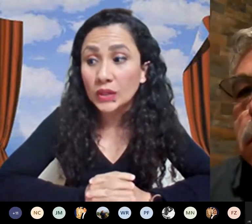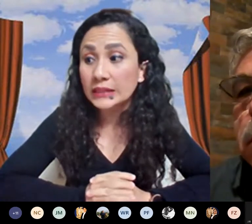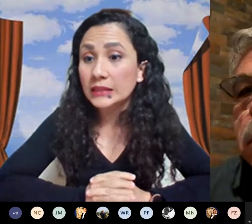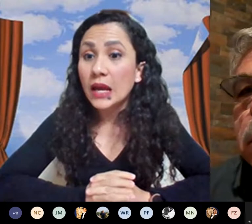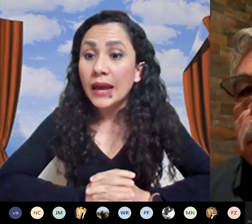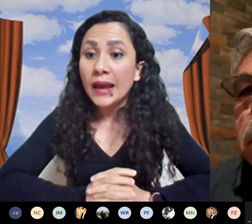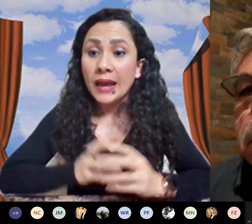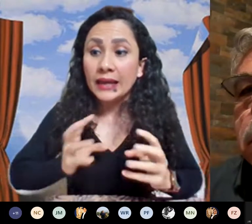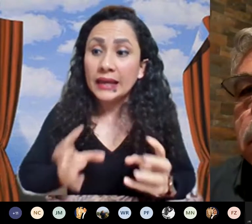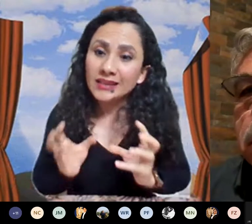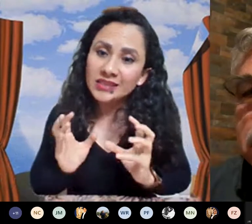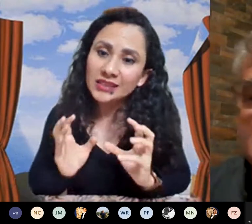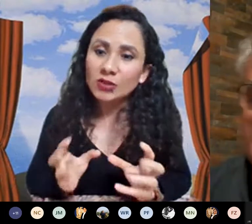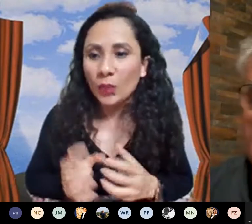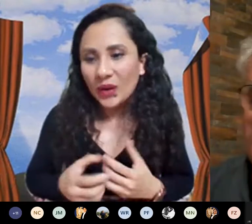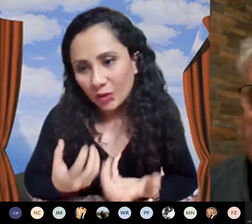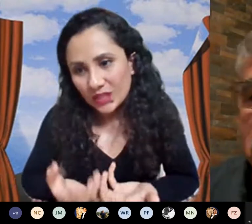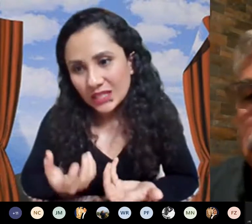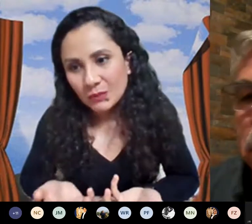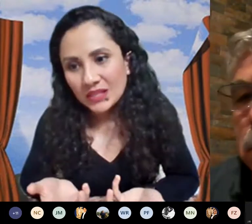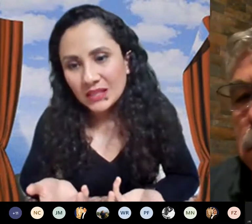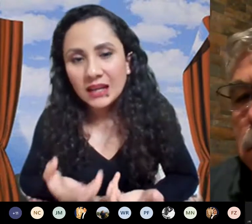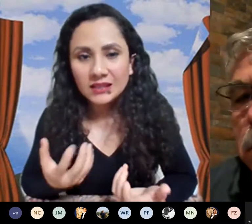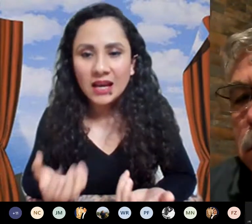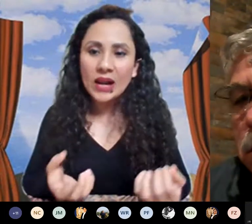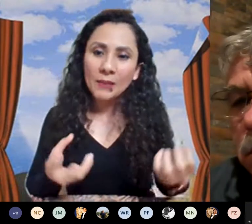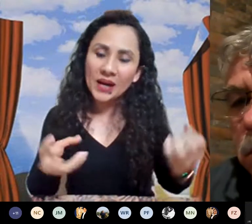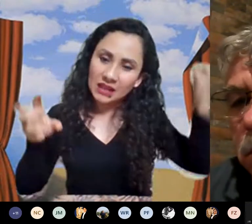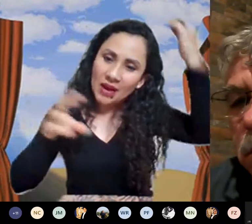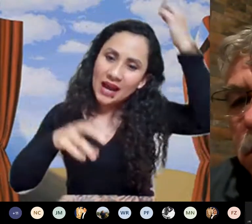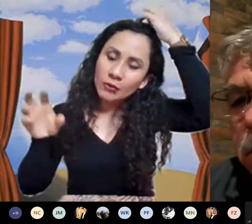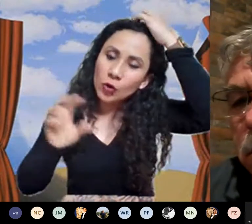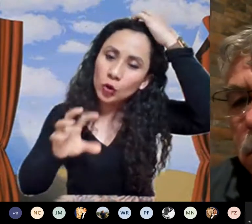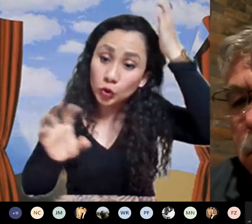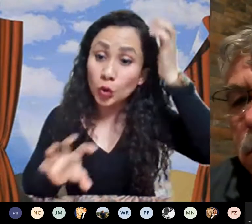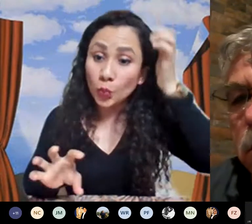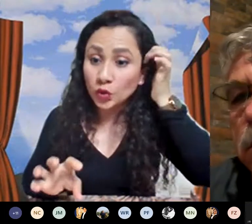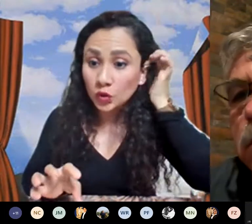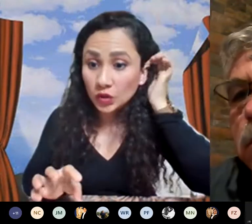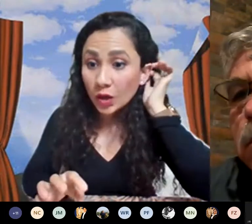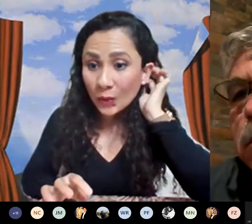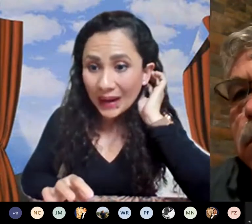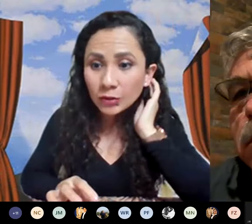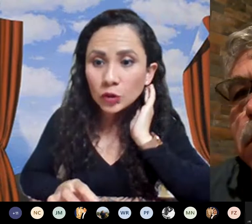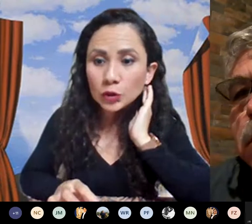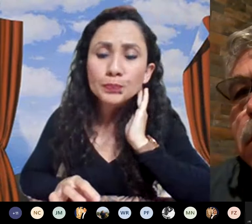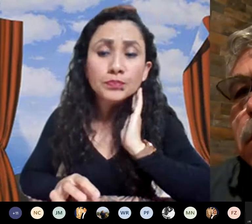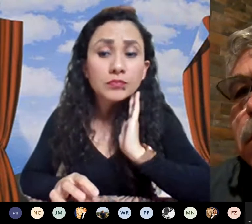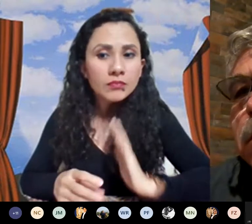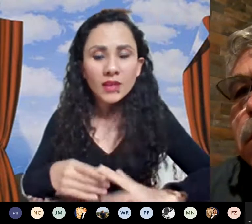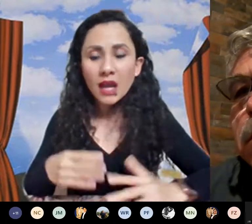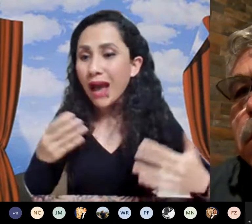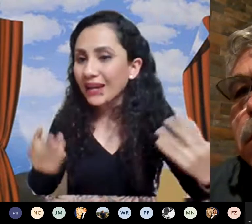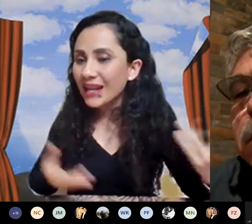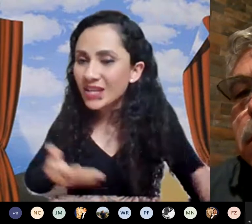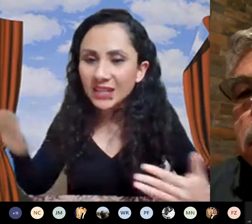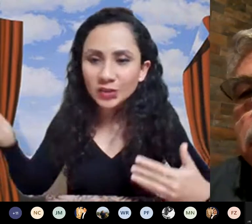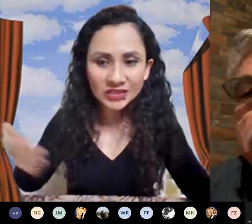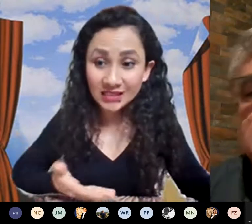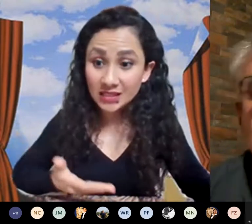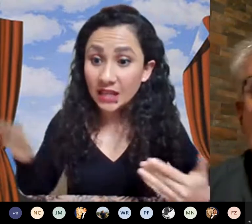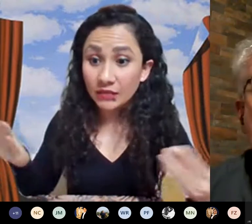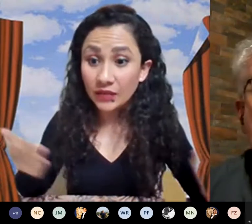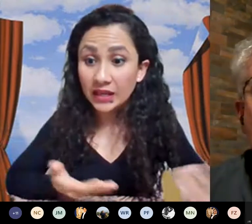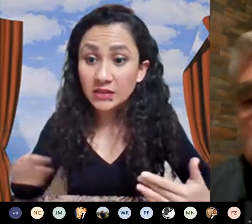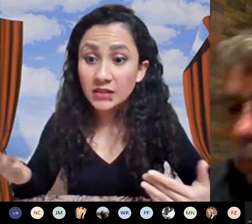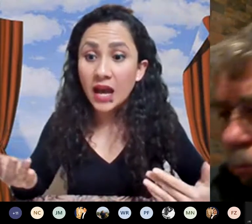tus soluciones y necesitas operadores especiales ahora para trabajar con los grupos de objetos a grandes